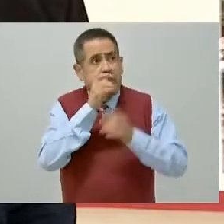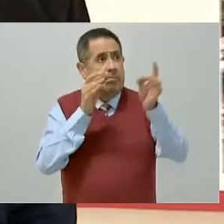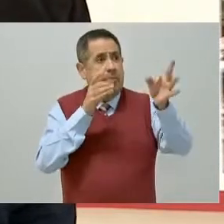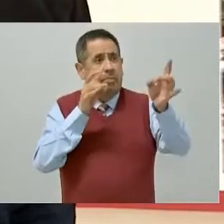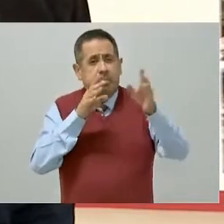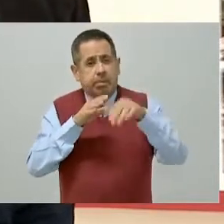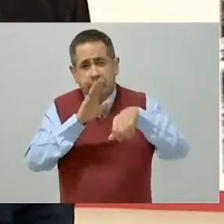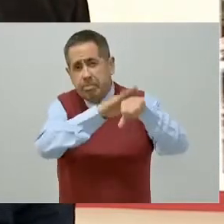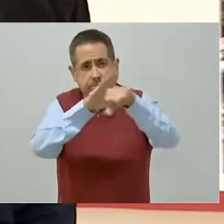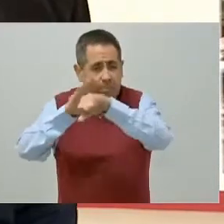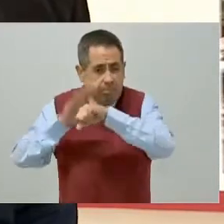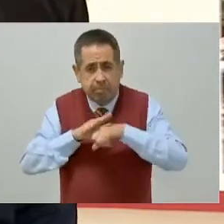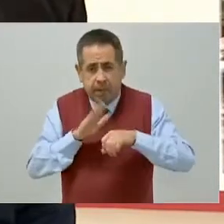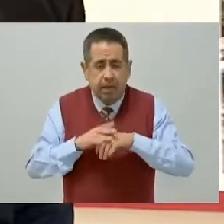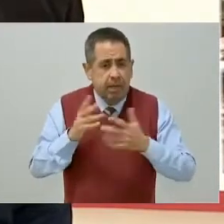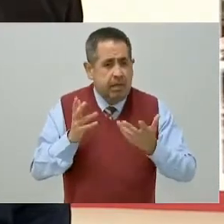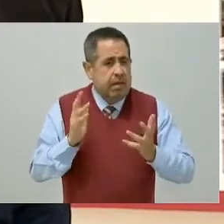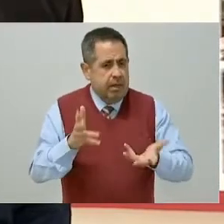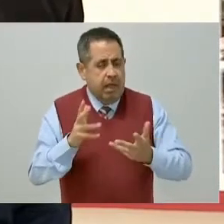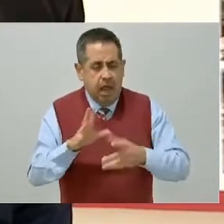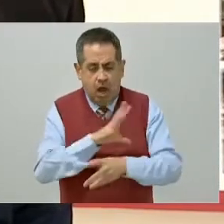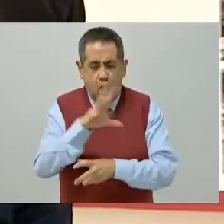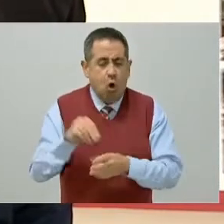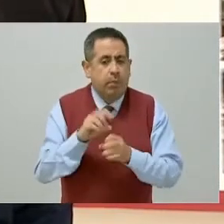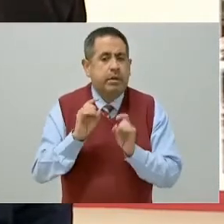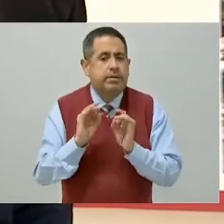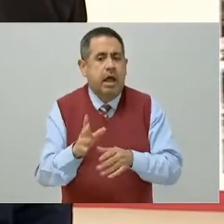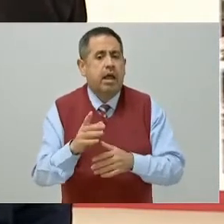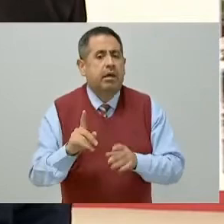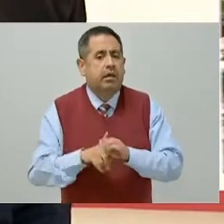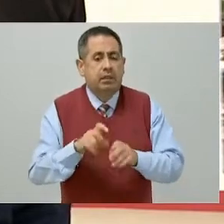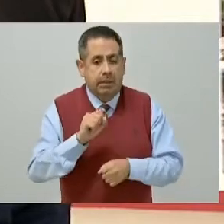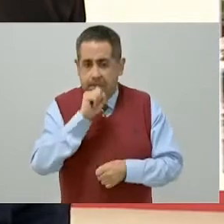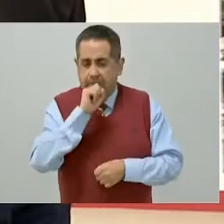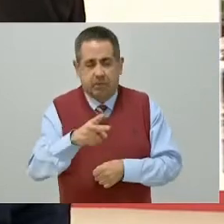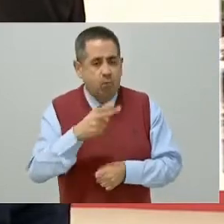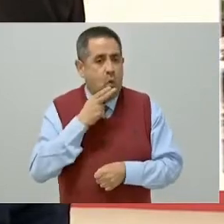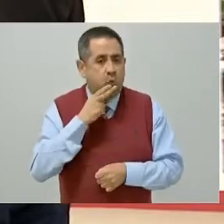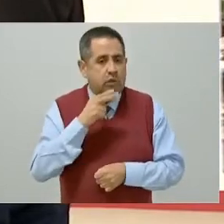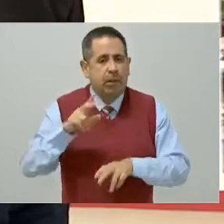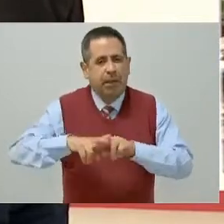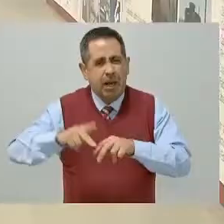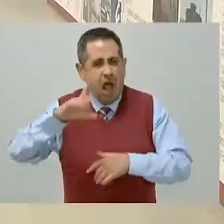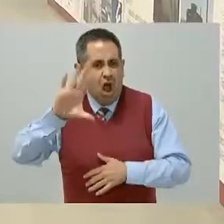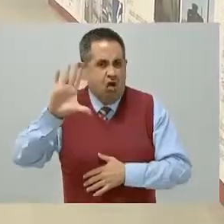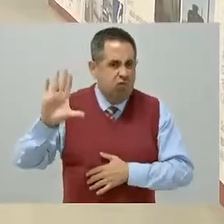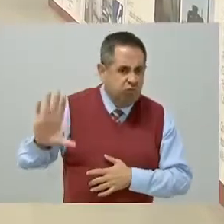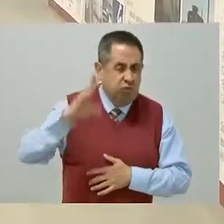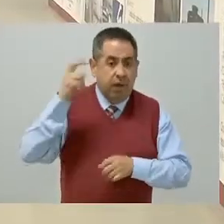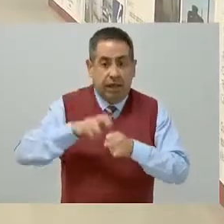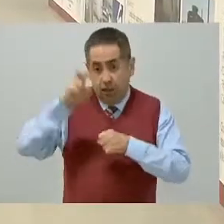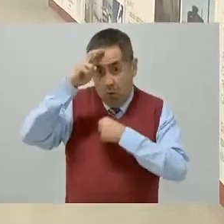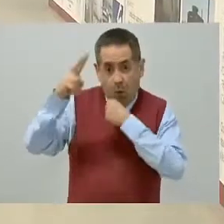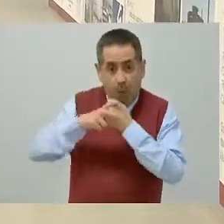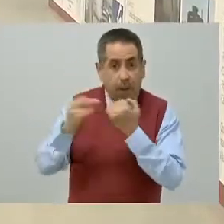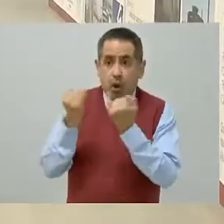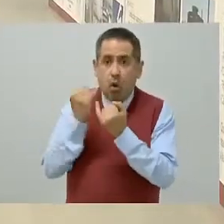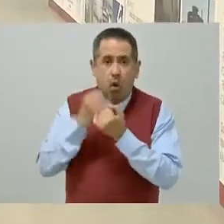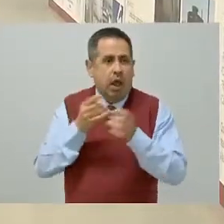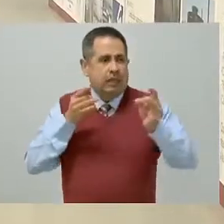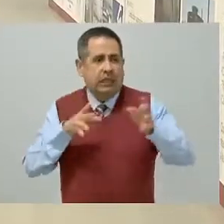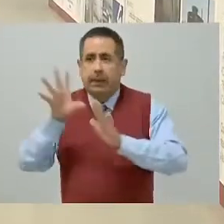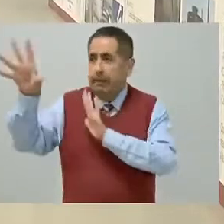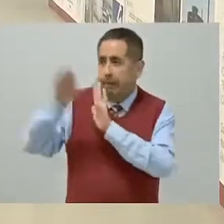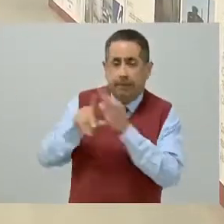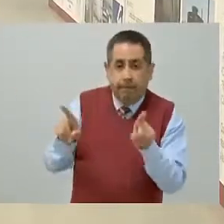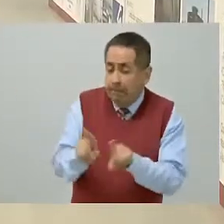se cuenta en este sistema es la que se usa en los trenes de alta velocidad en Europa. Este tren